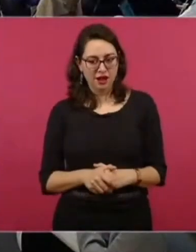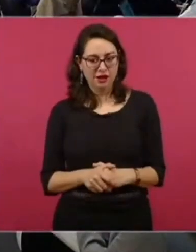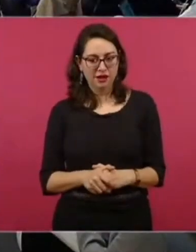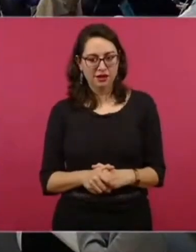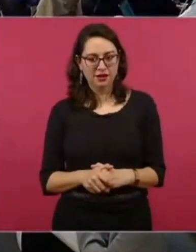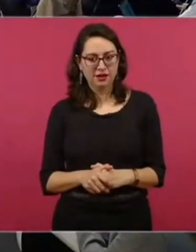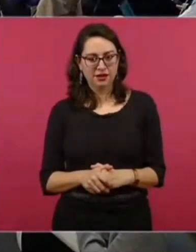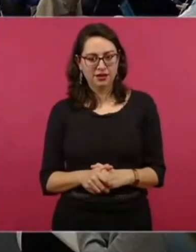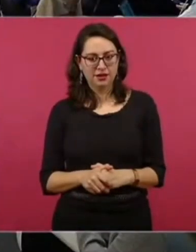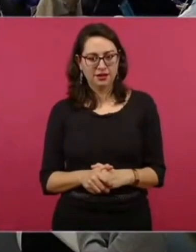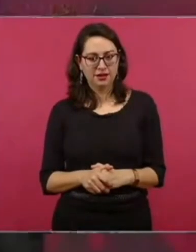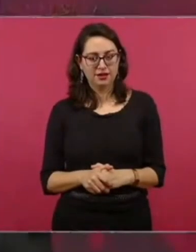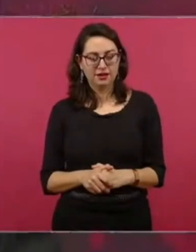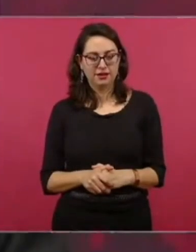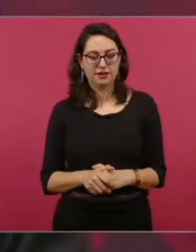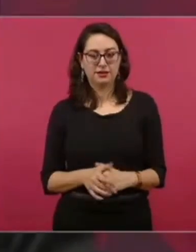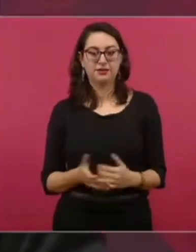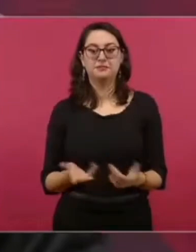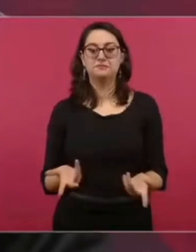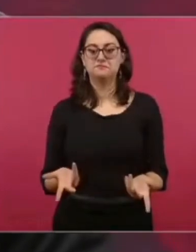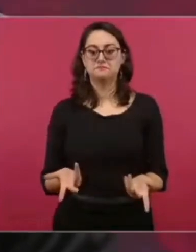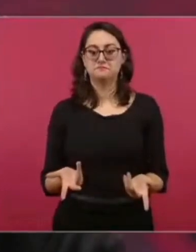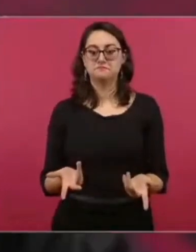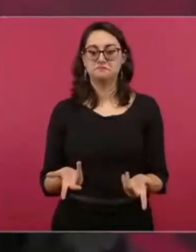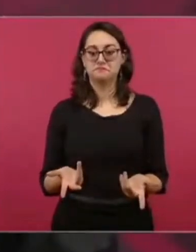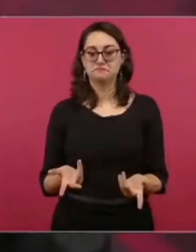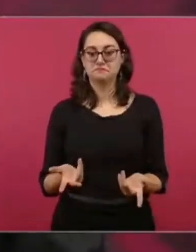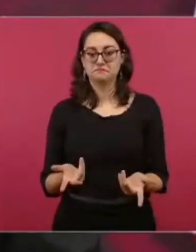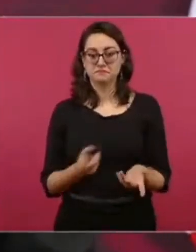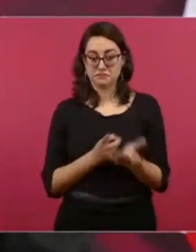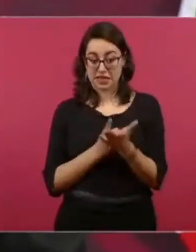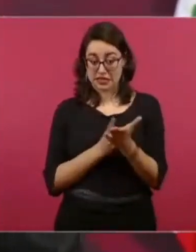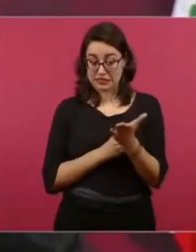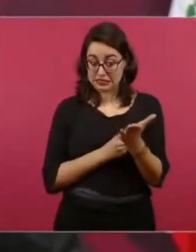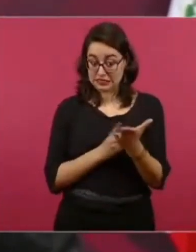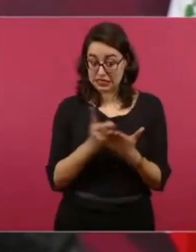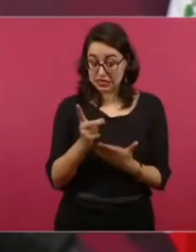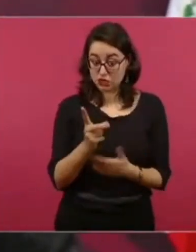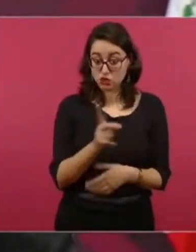Es, si se ejerce o no un derecho,